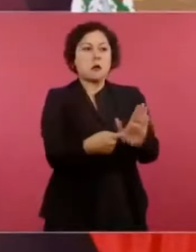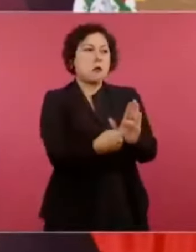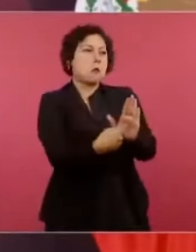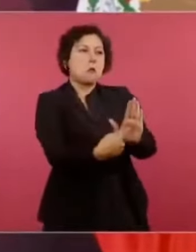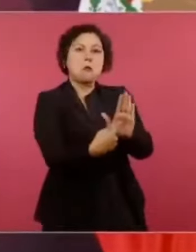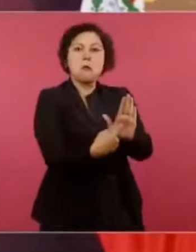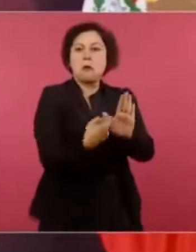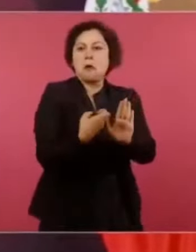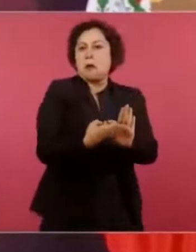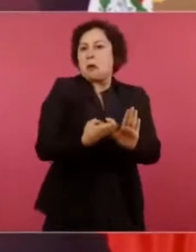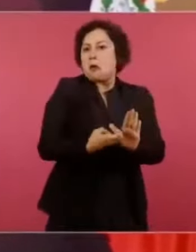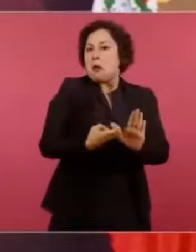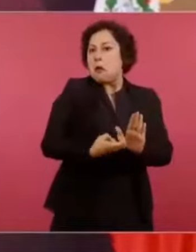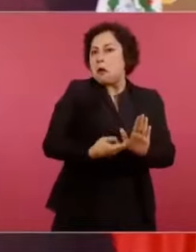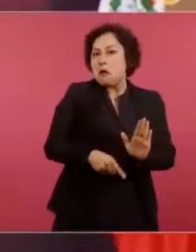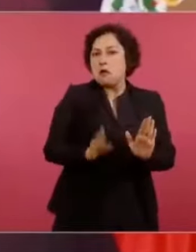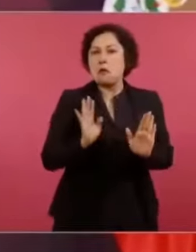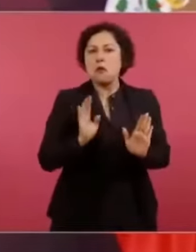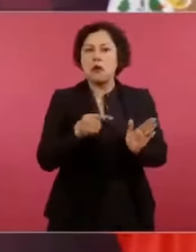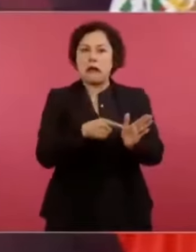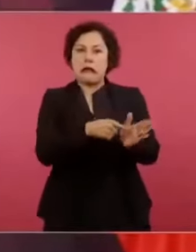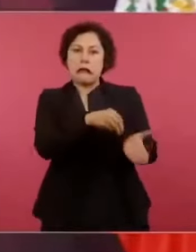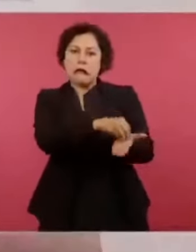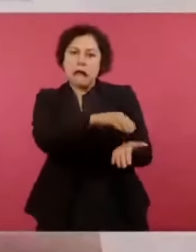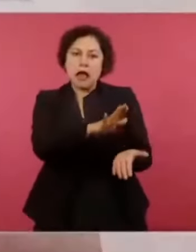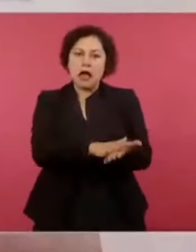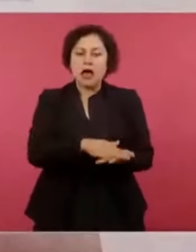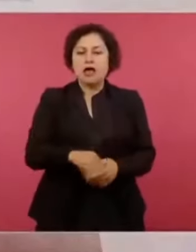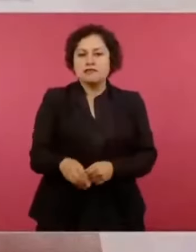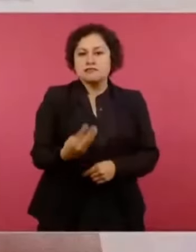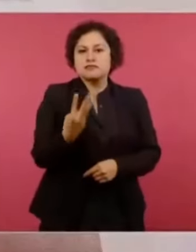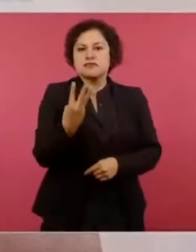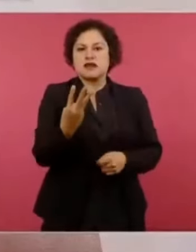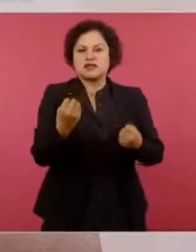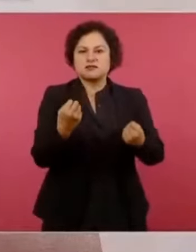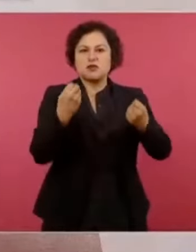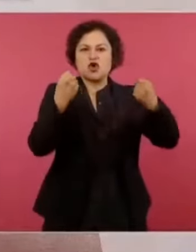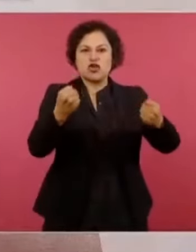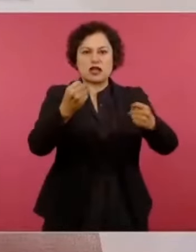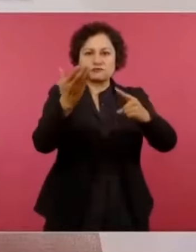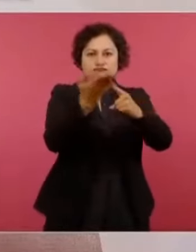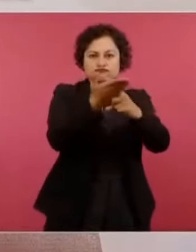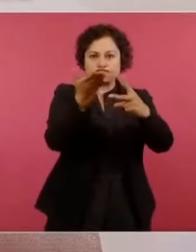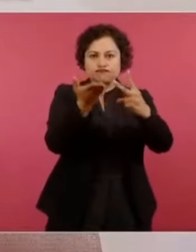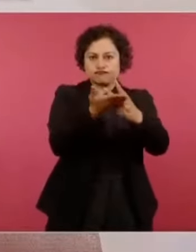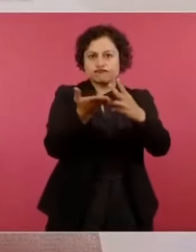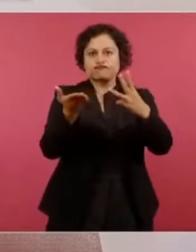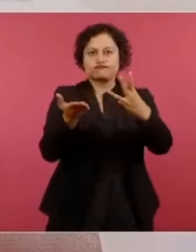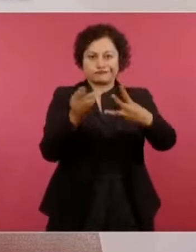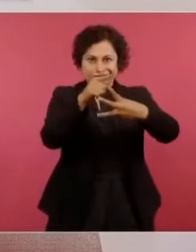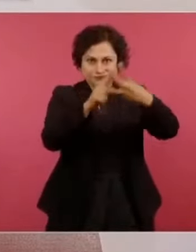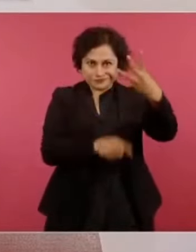Se hablaba de tres poderes, pero el poder de los poderes era el Ejecutivo, era él.